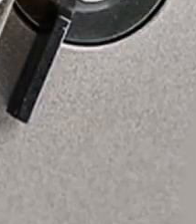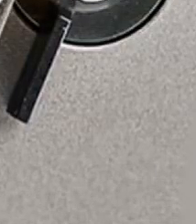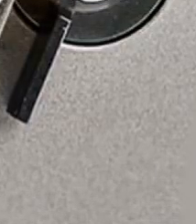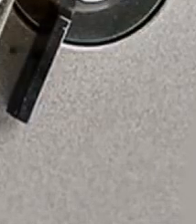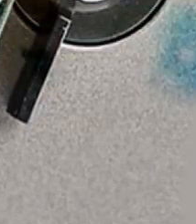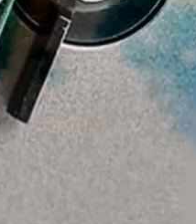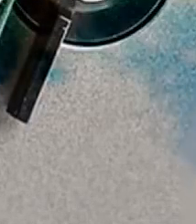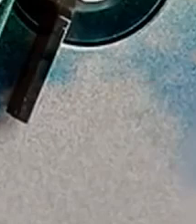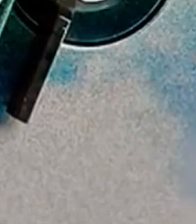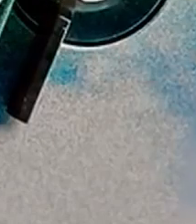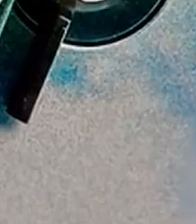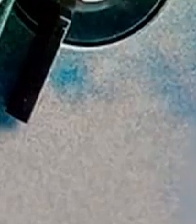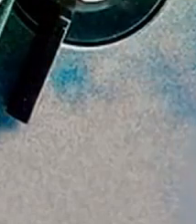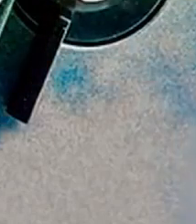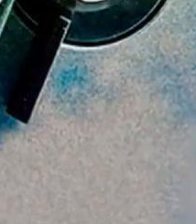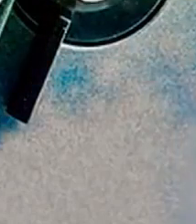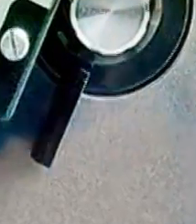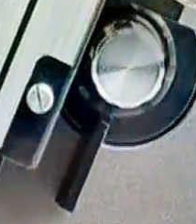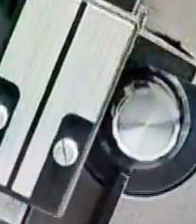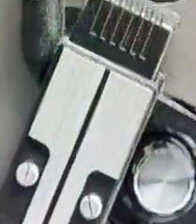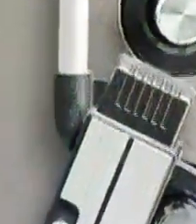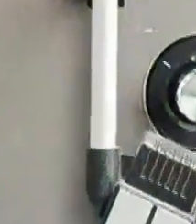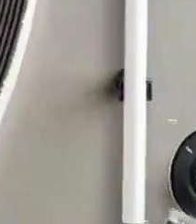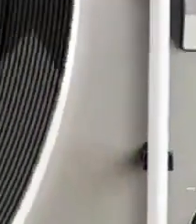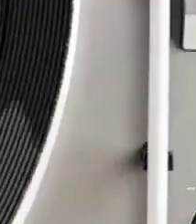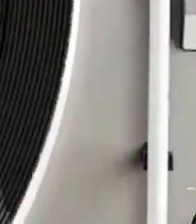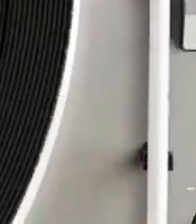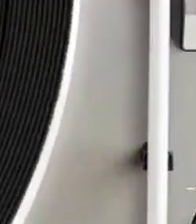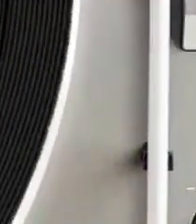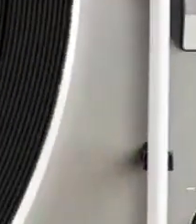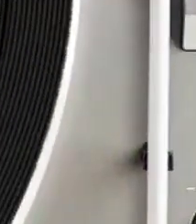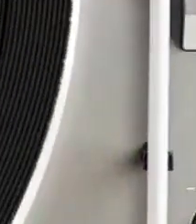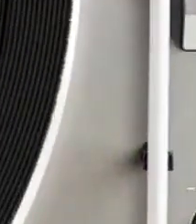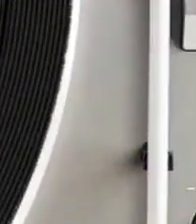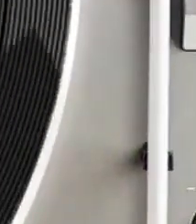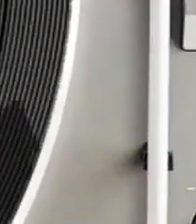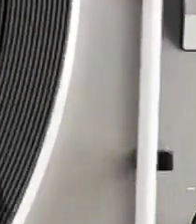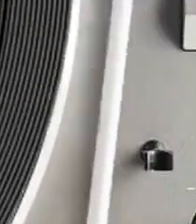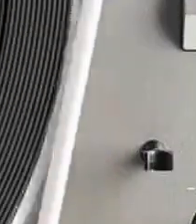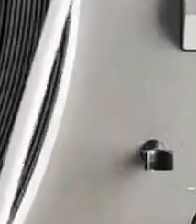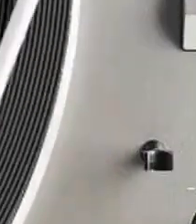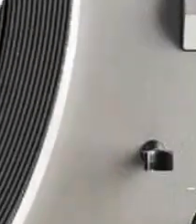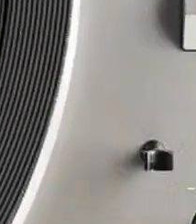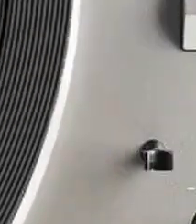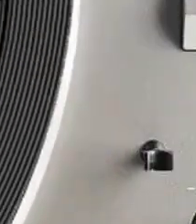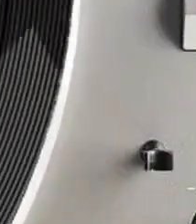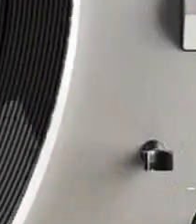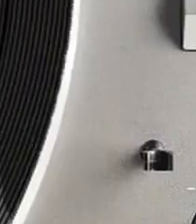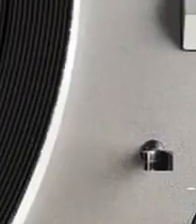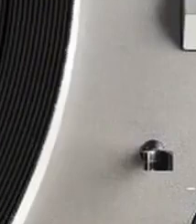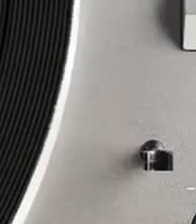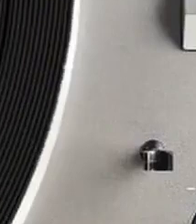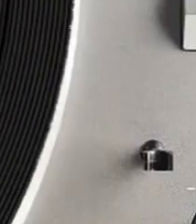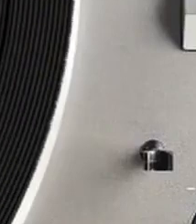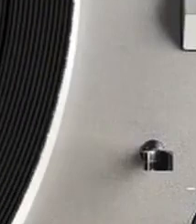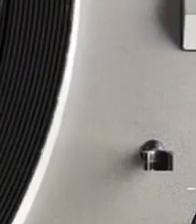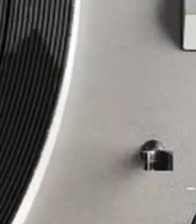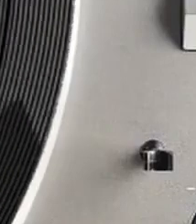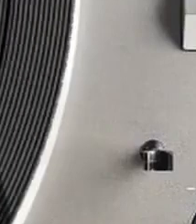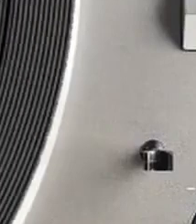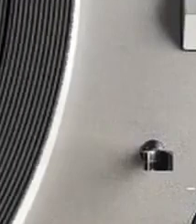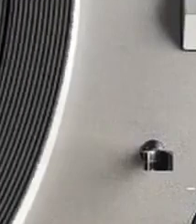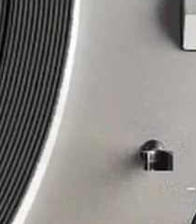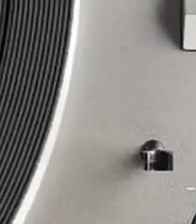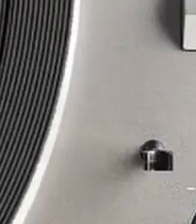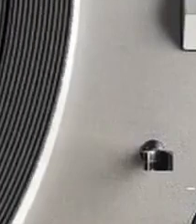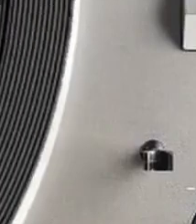Musicales del 13 presenta el especial para las madres. Lo mejor de la música del recuerdo con mucho cariño